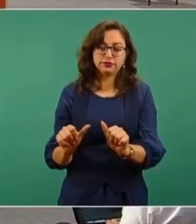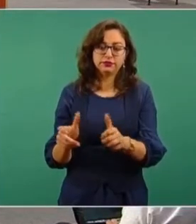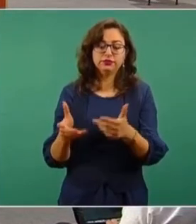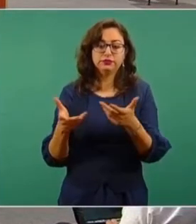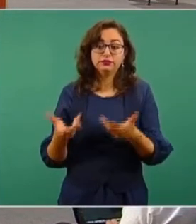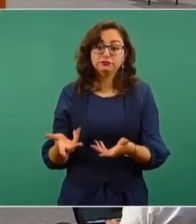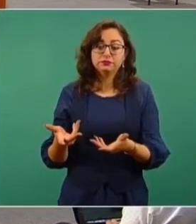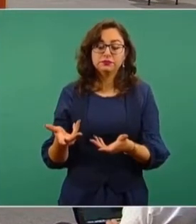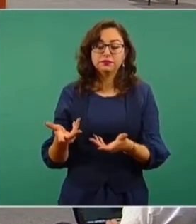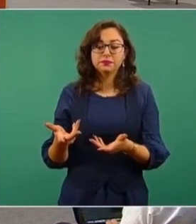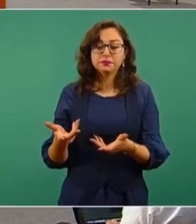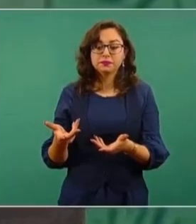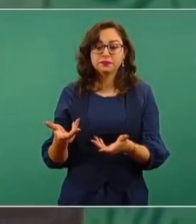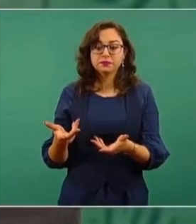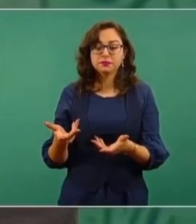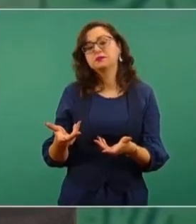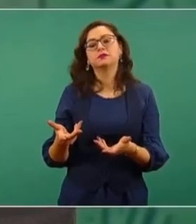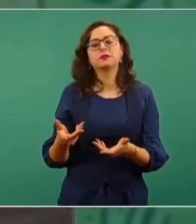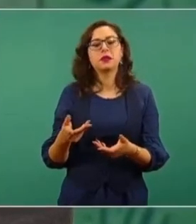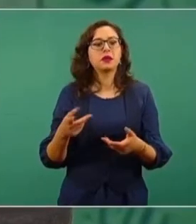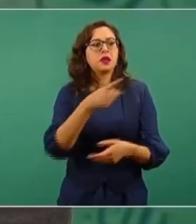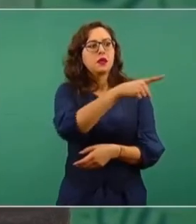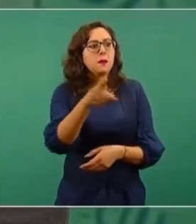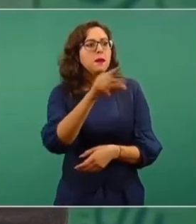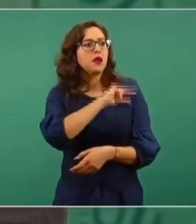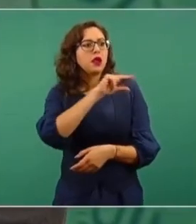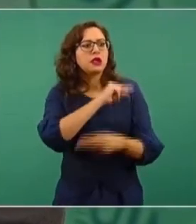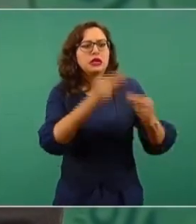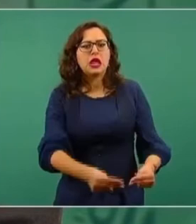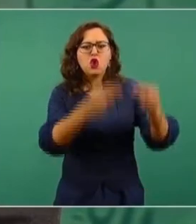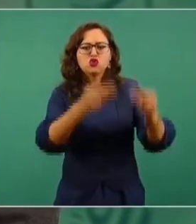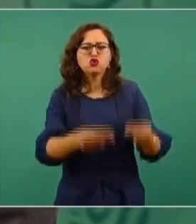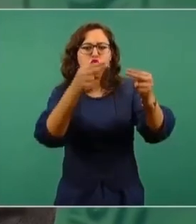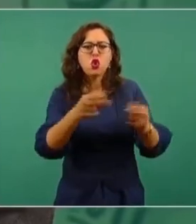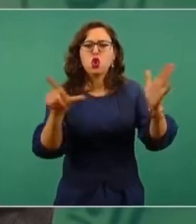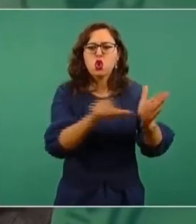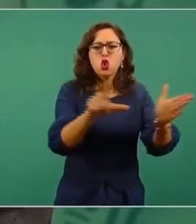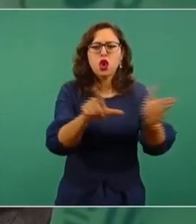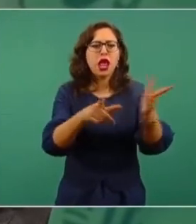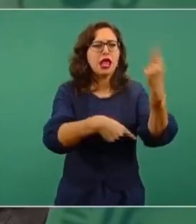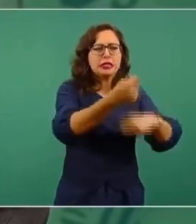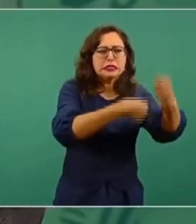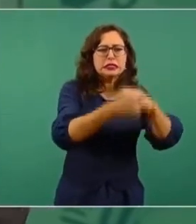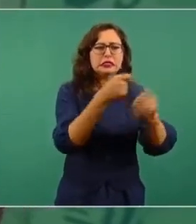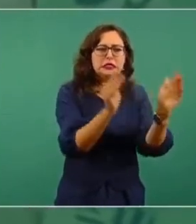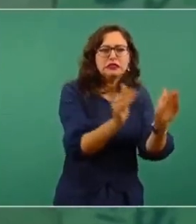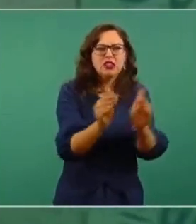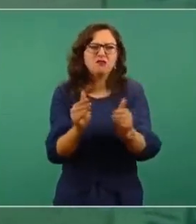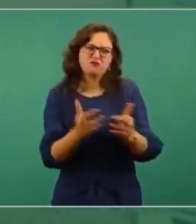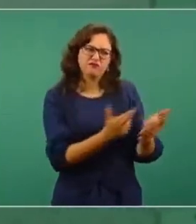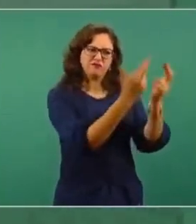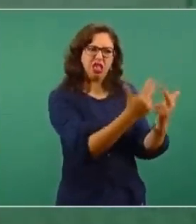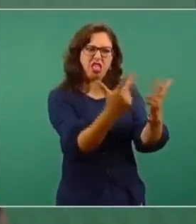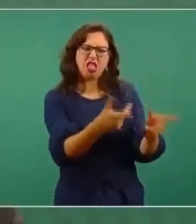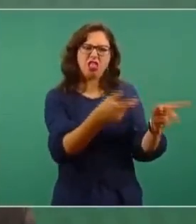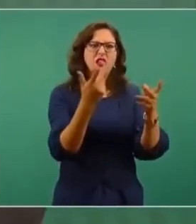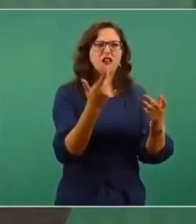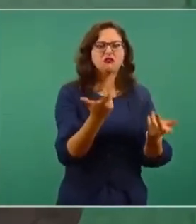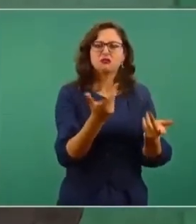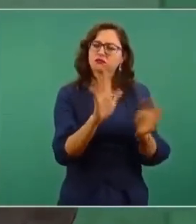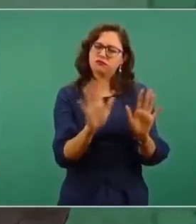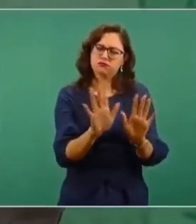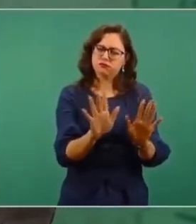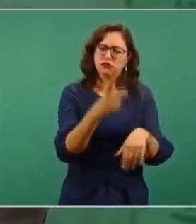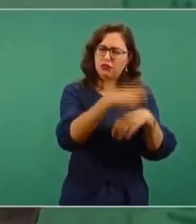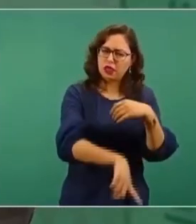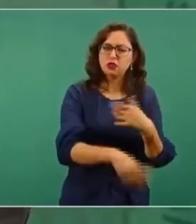dañen a establecimientos comerciales, que no se afecten monumentos públicos, y mucho